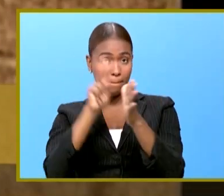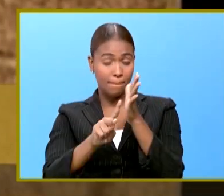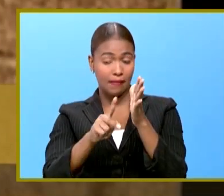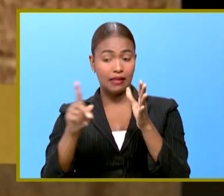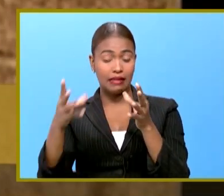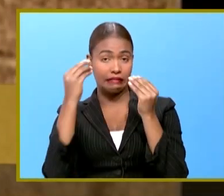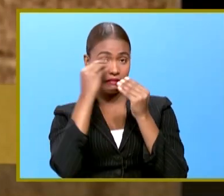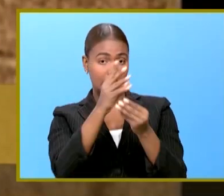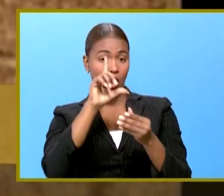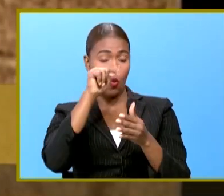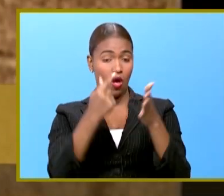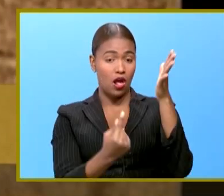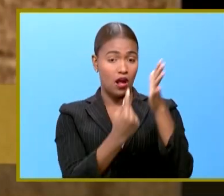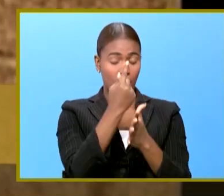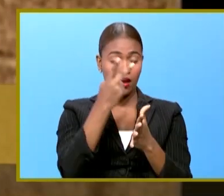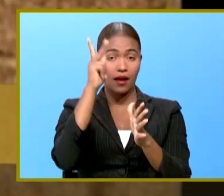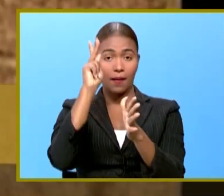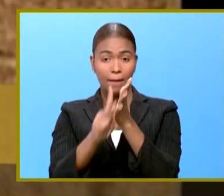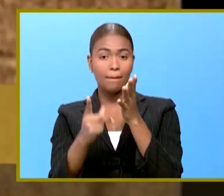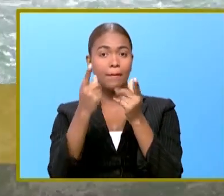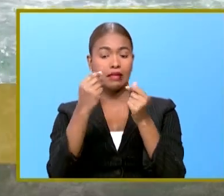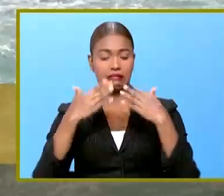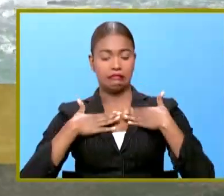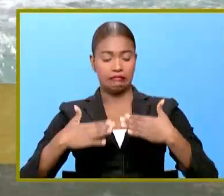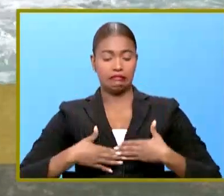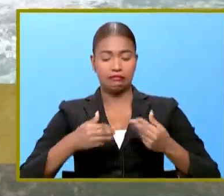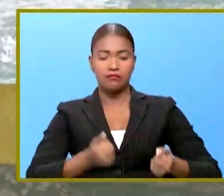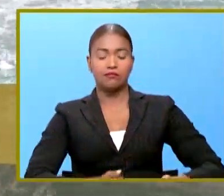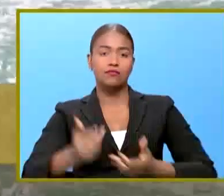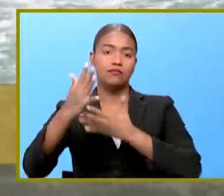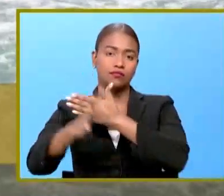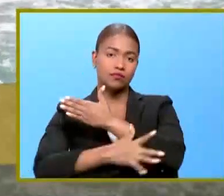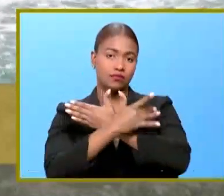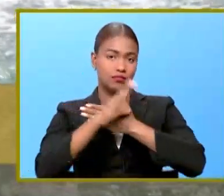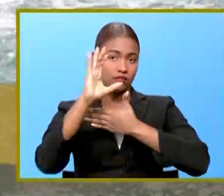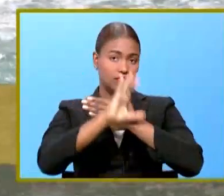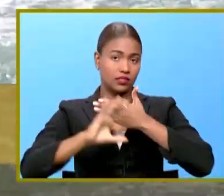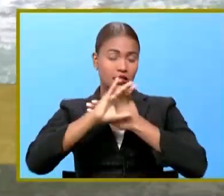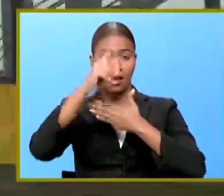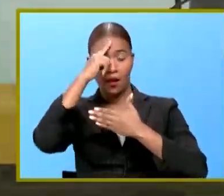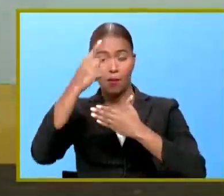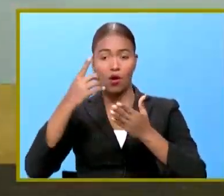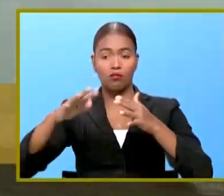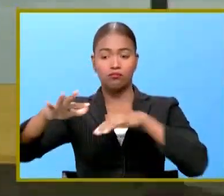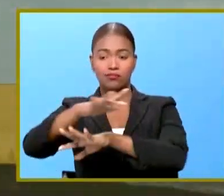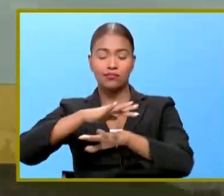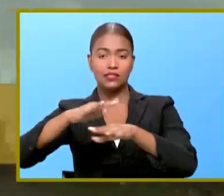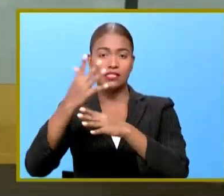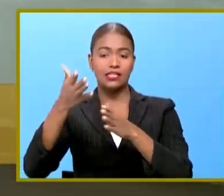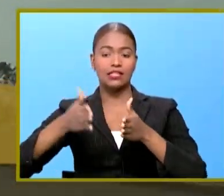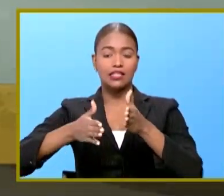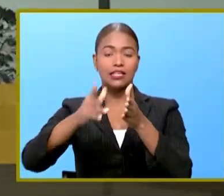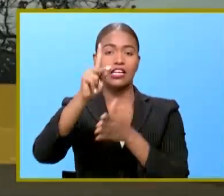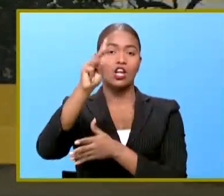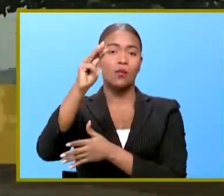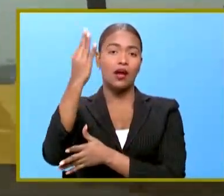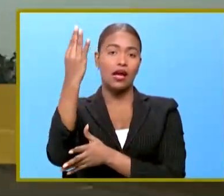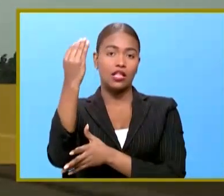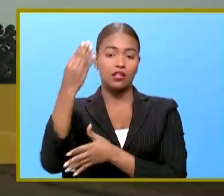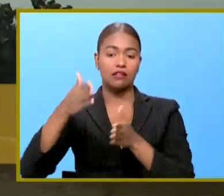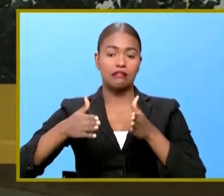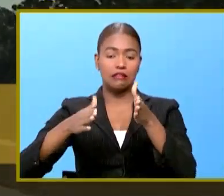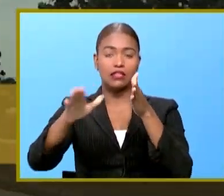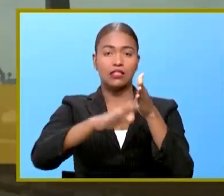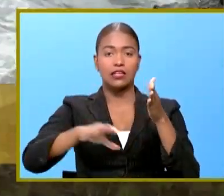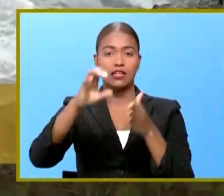reveló que luego de violarla y asesinarla lanzó su cuerpo al mar Caribe por las inmediaciones del kilómetro 14 y medio de la